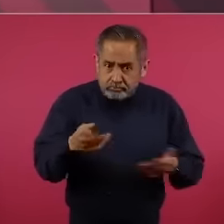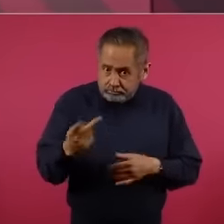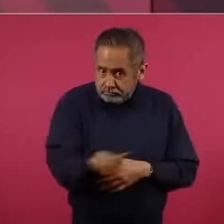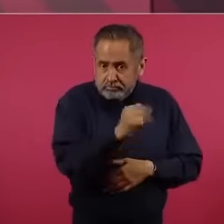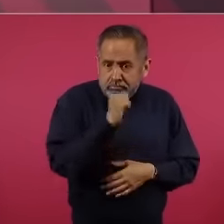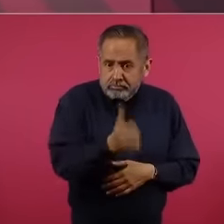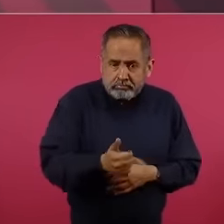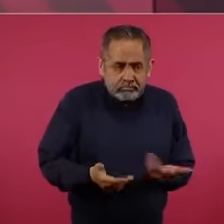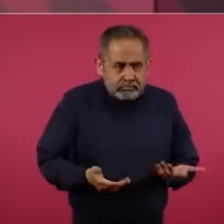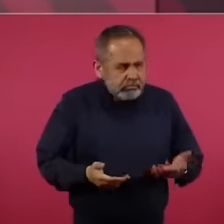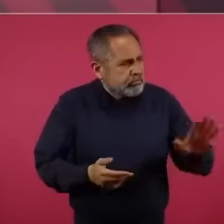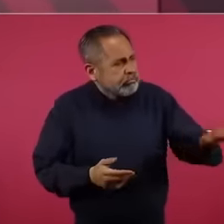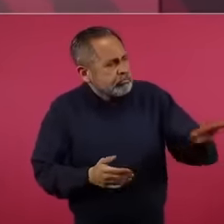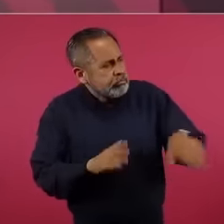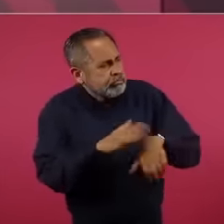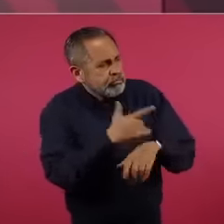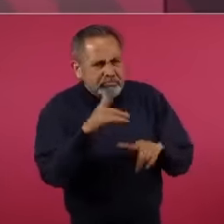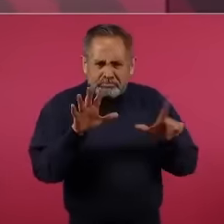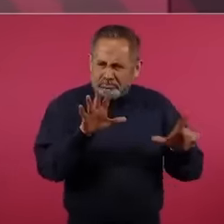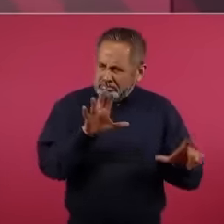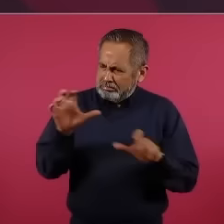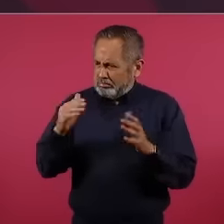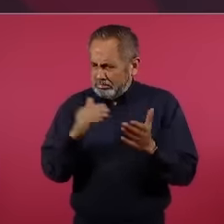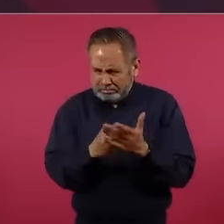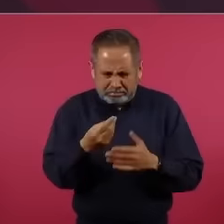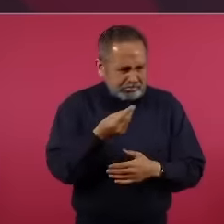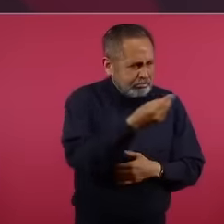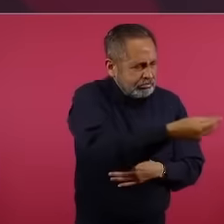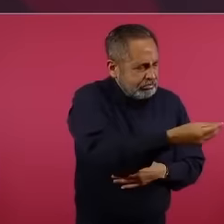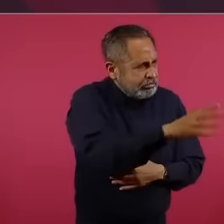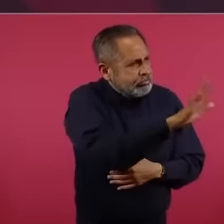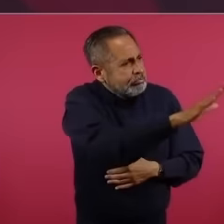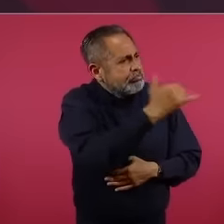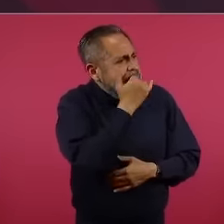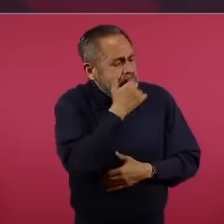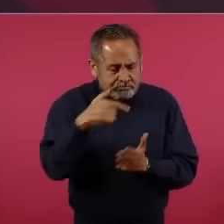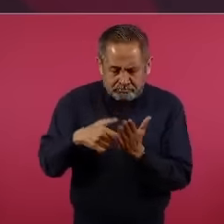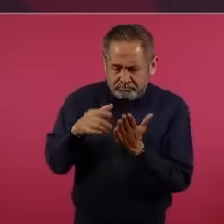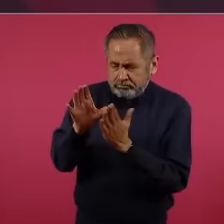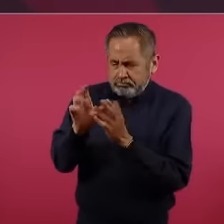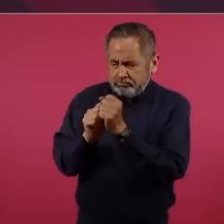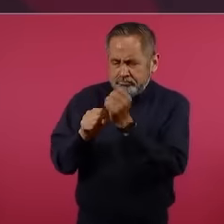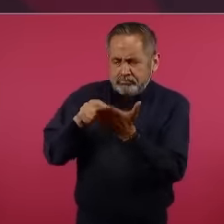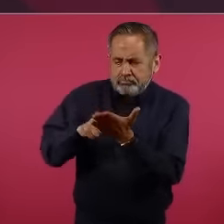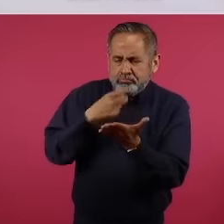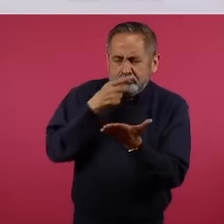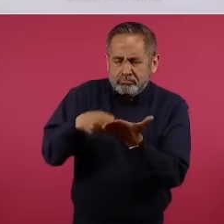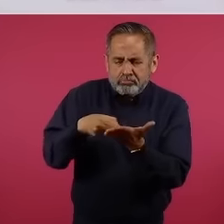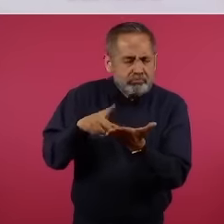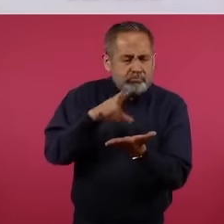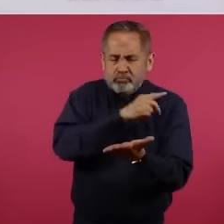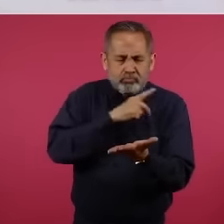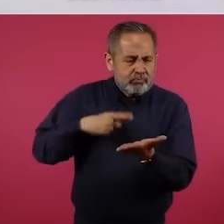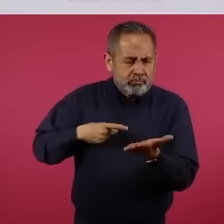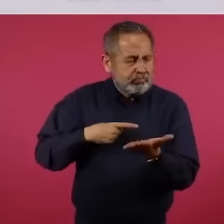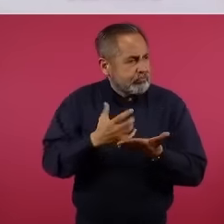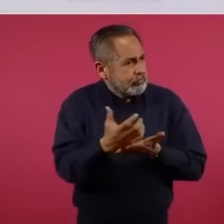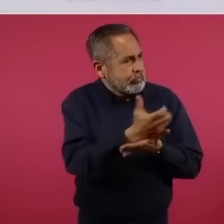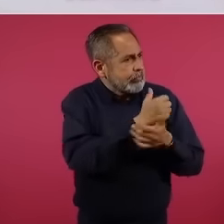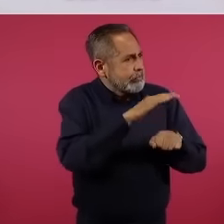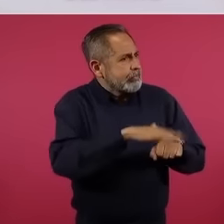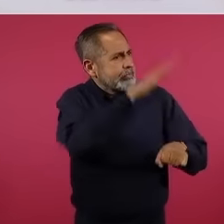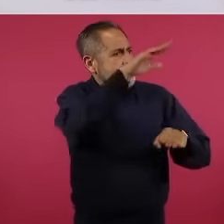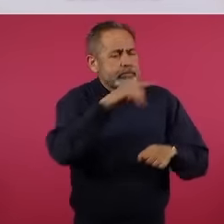Si la Constitución establece que nadie debe de ganar más que el presidente,